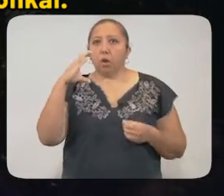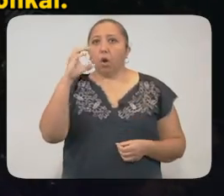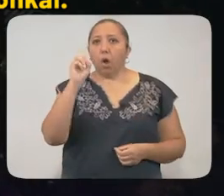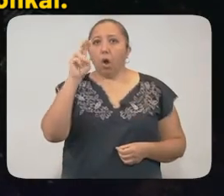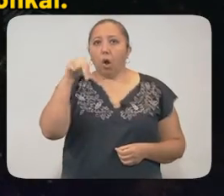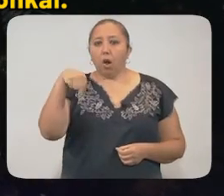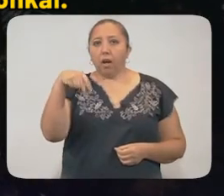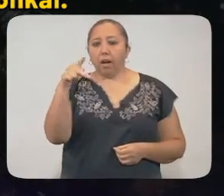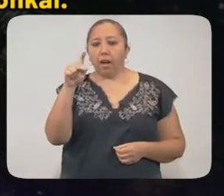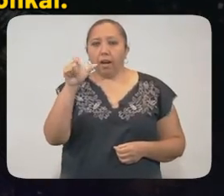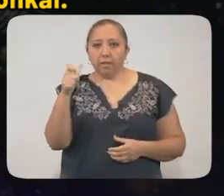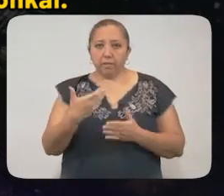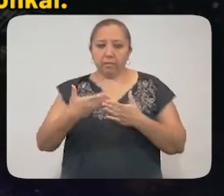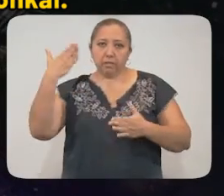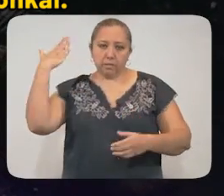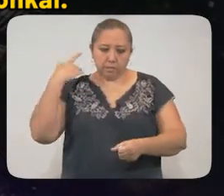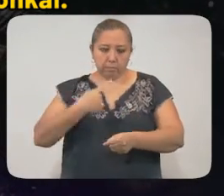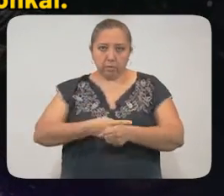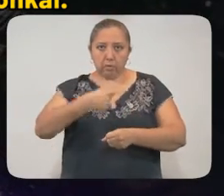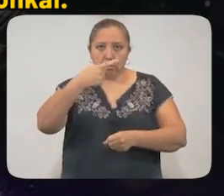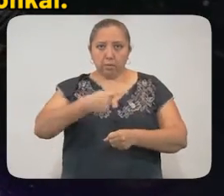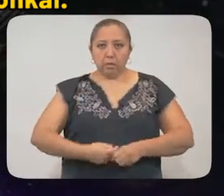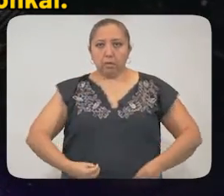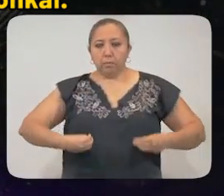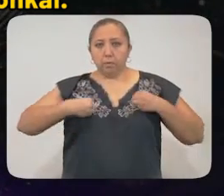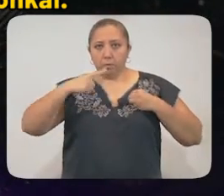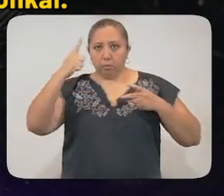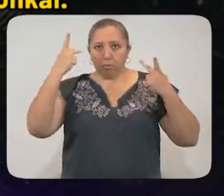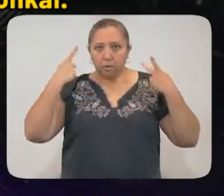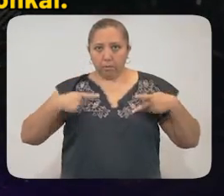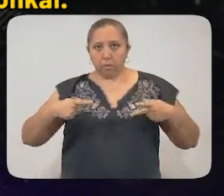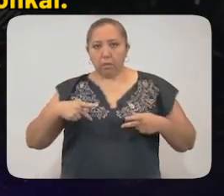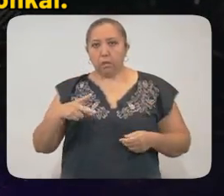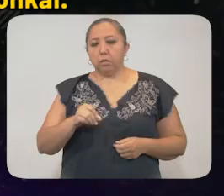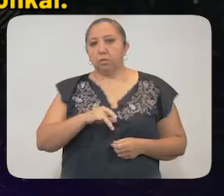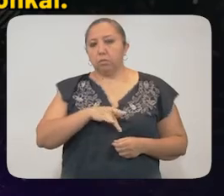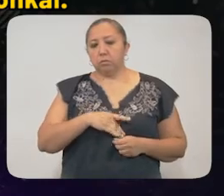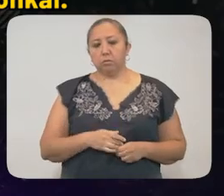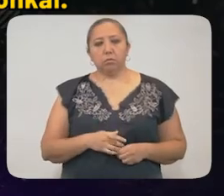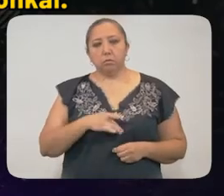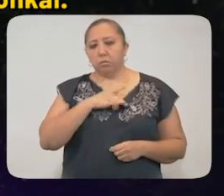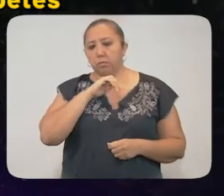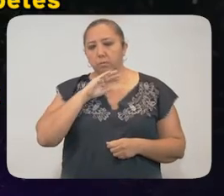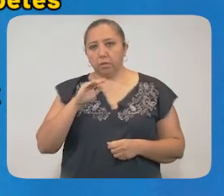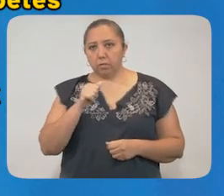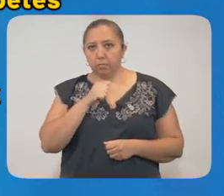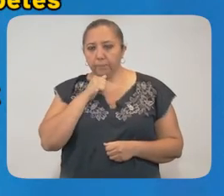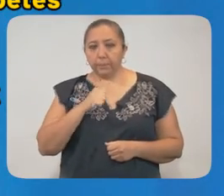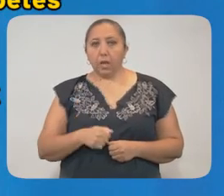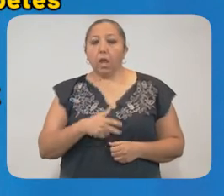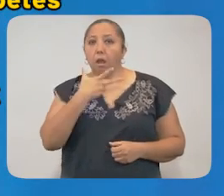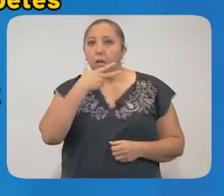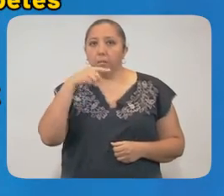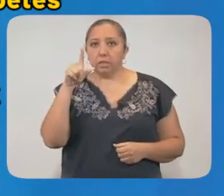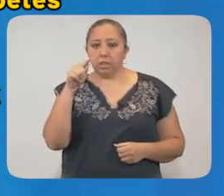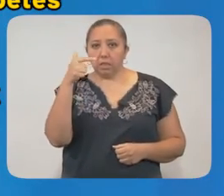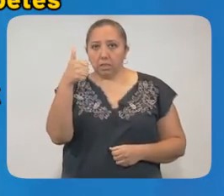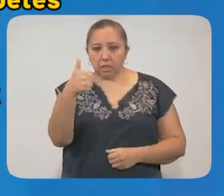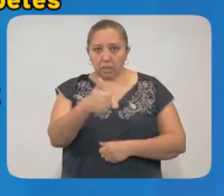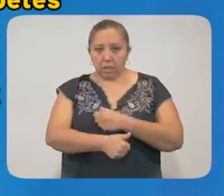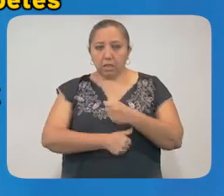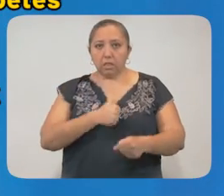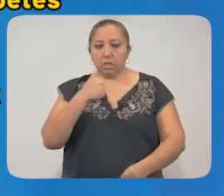Concal, con antecedentes de hipertensión. Vivía con una persona que no presenta síntomas. Hombre de 76